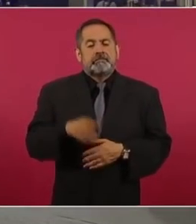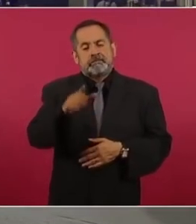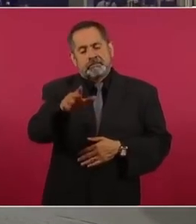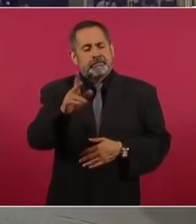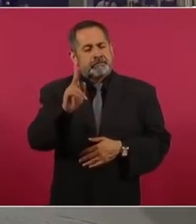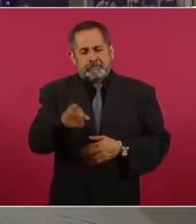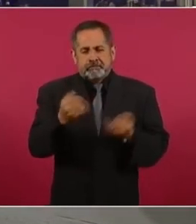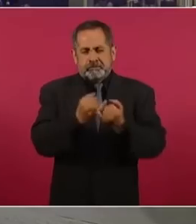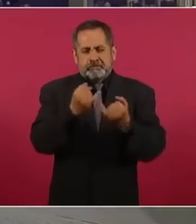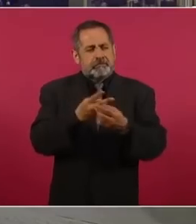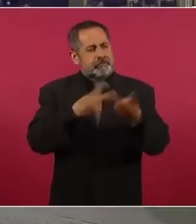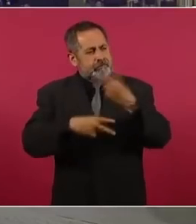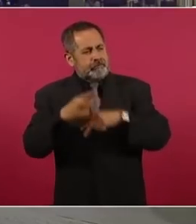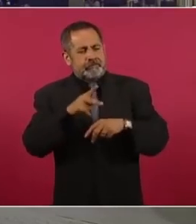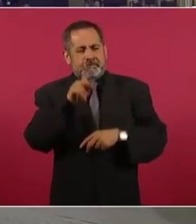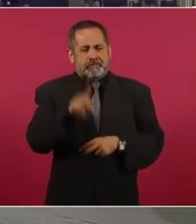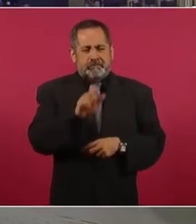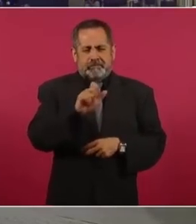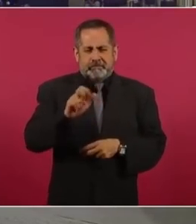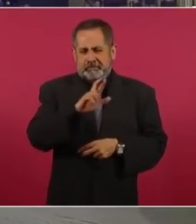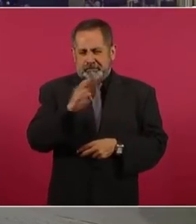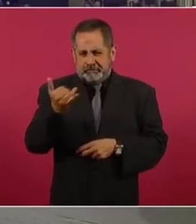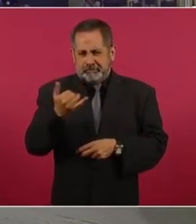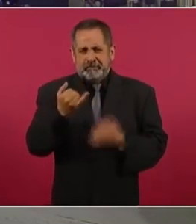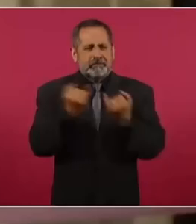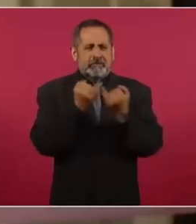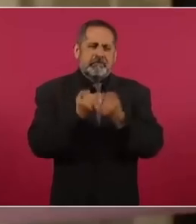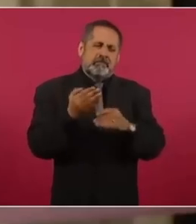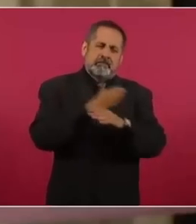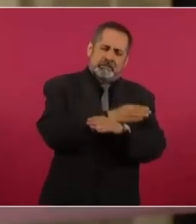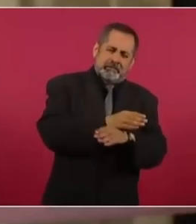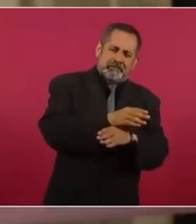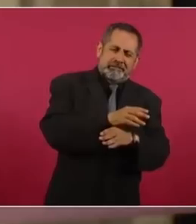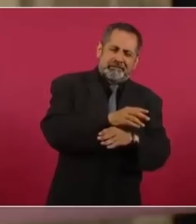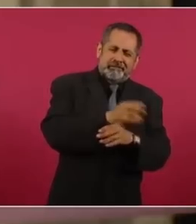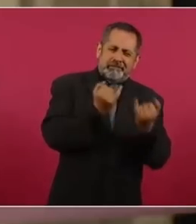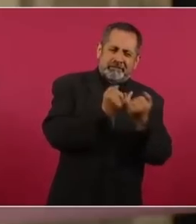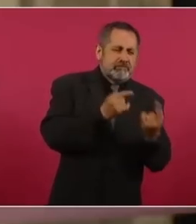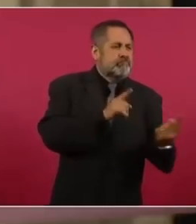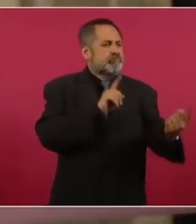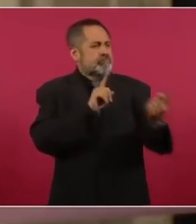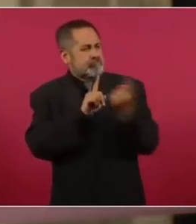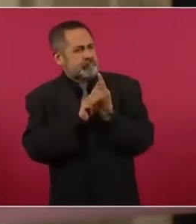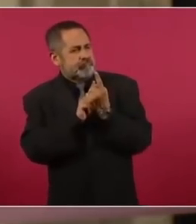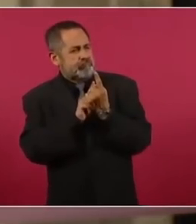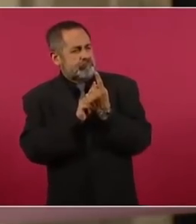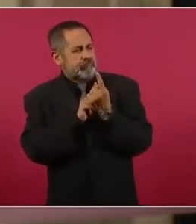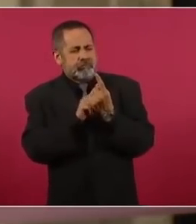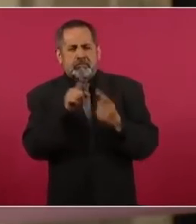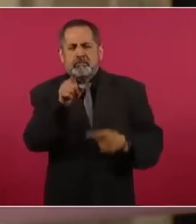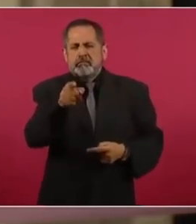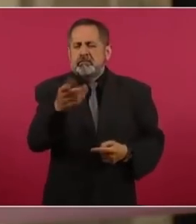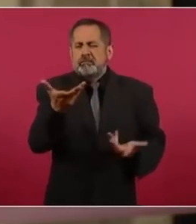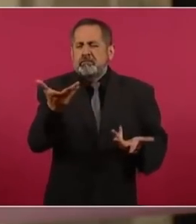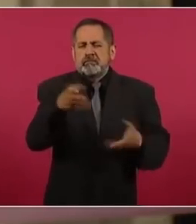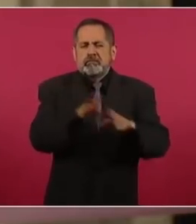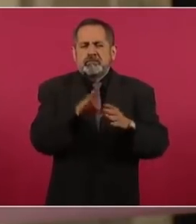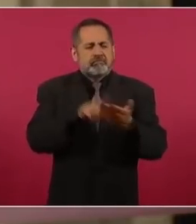como hace años vino súbitamente el señor Rockefeller. ¿Cómo lidia usted y cómo quiere